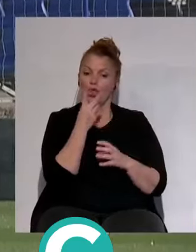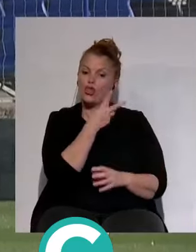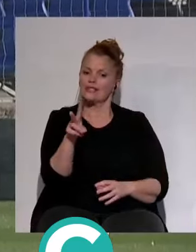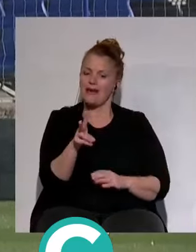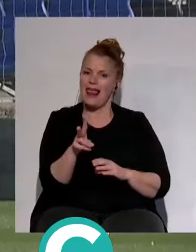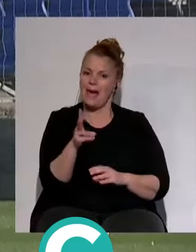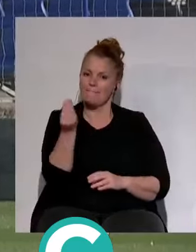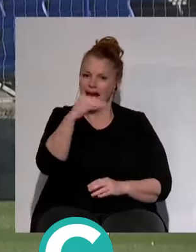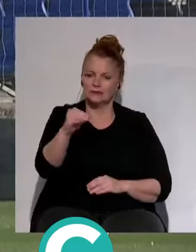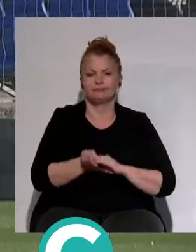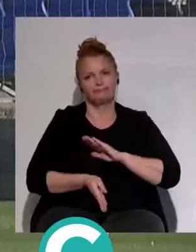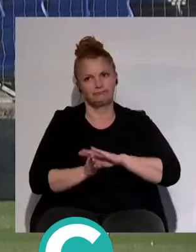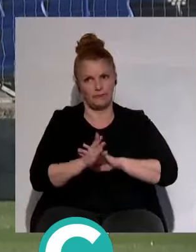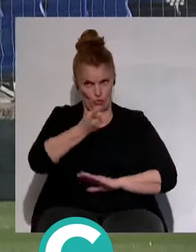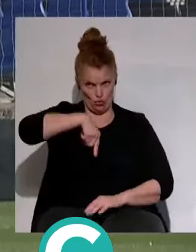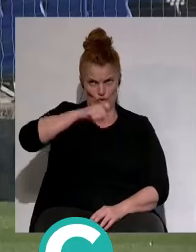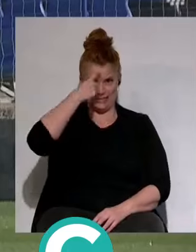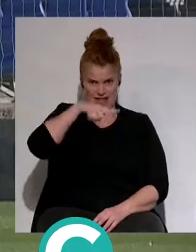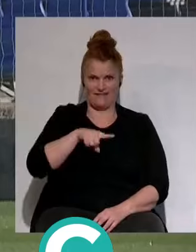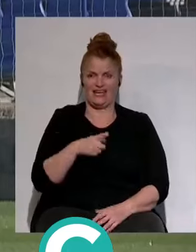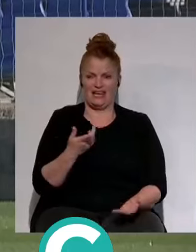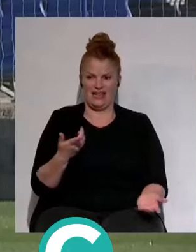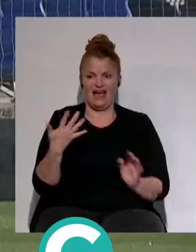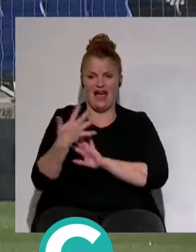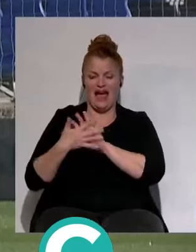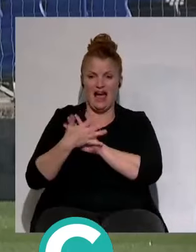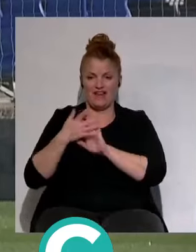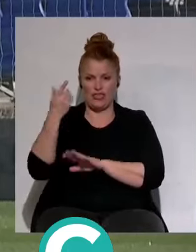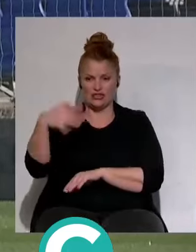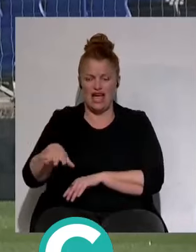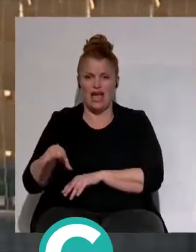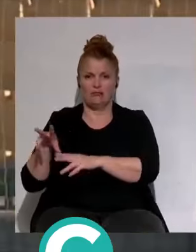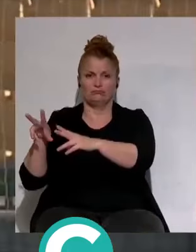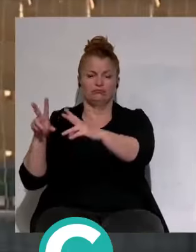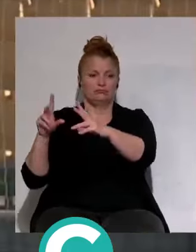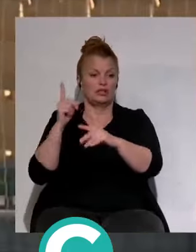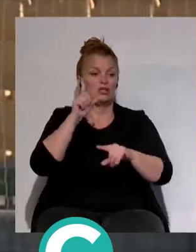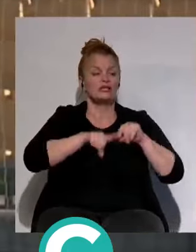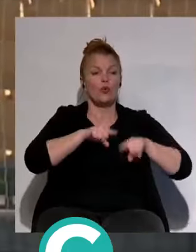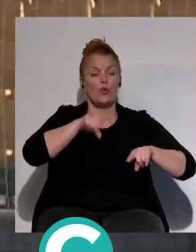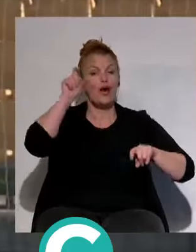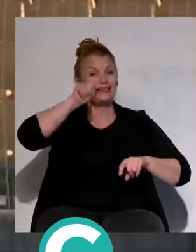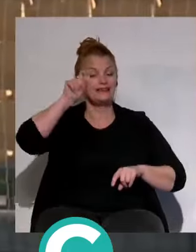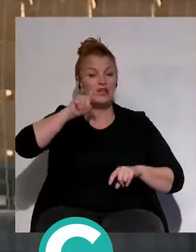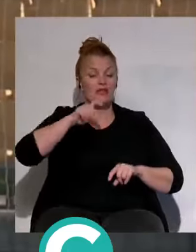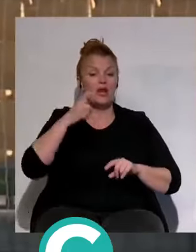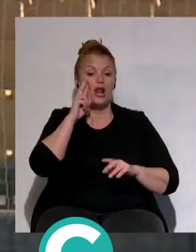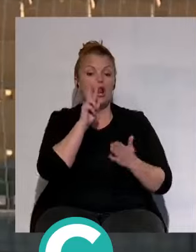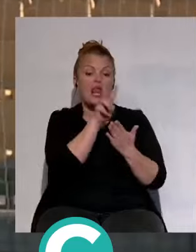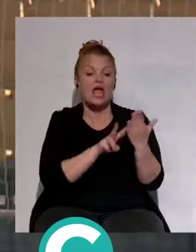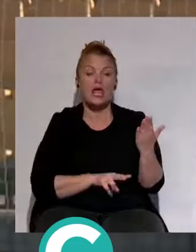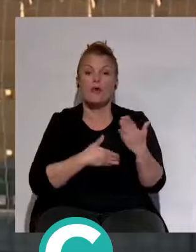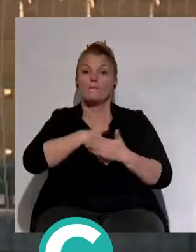más, todo el mundo sabiendo que se había hablado con uno y que varios entrenadores, según leíamos en prensa,